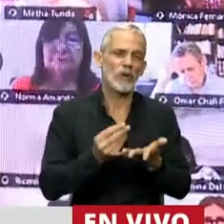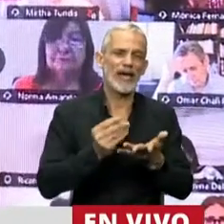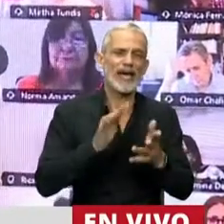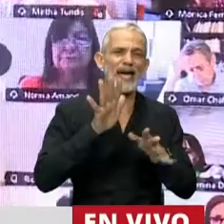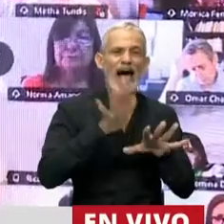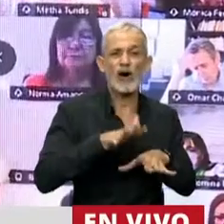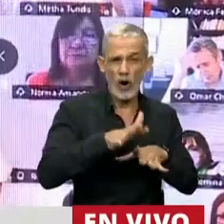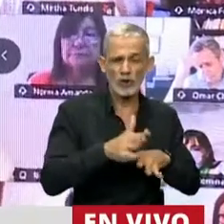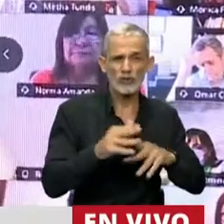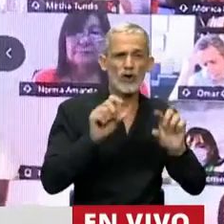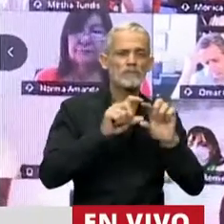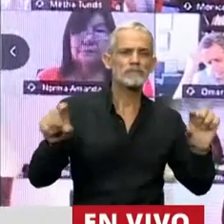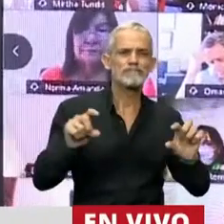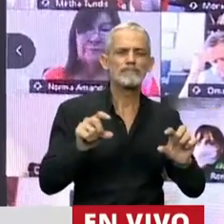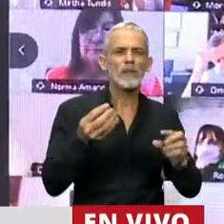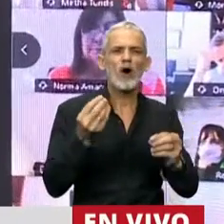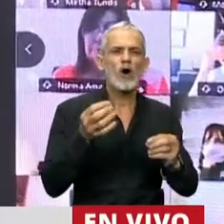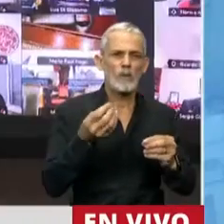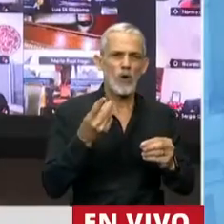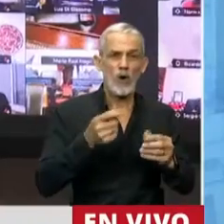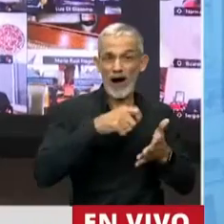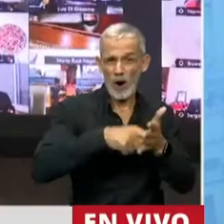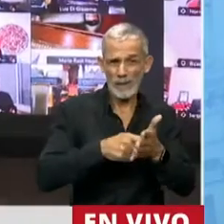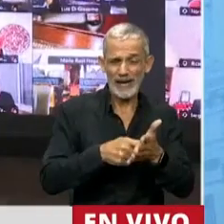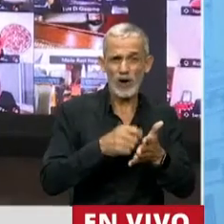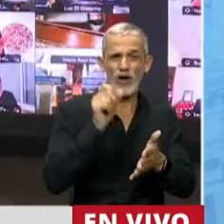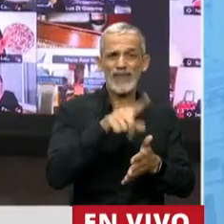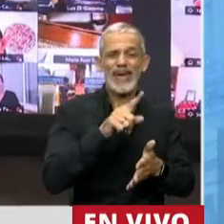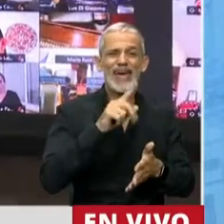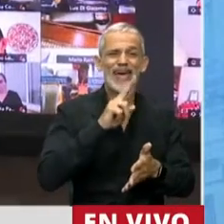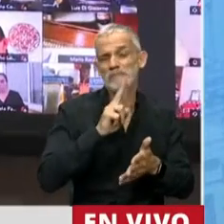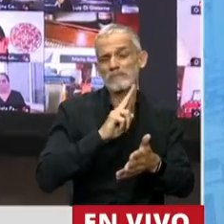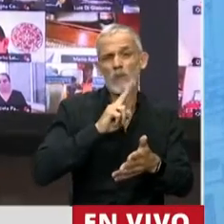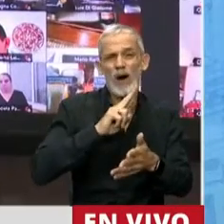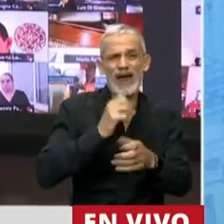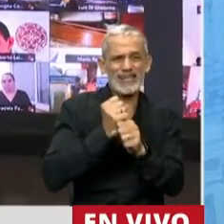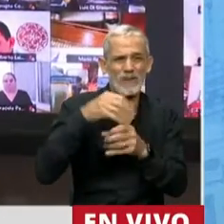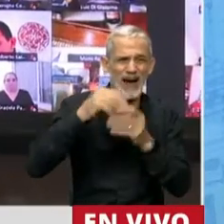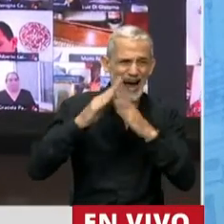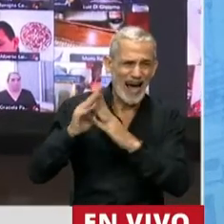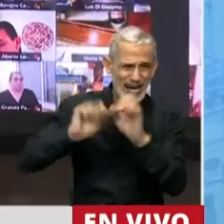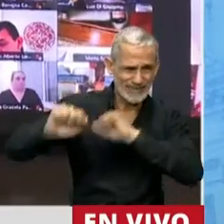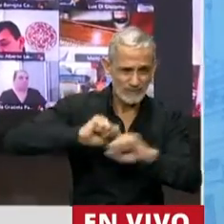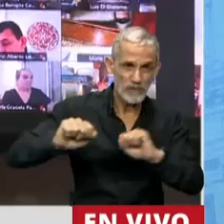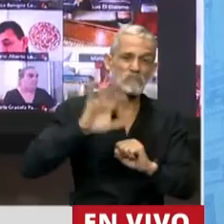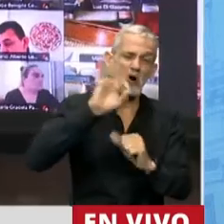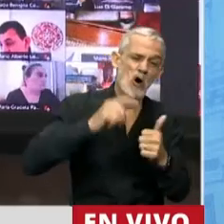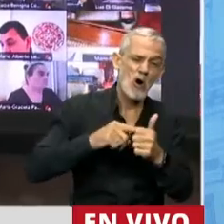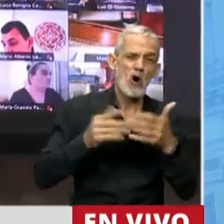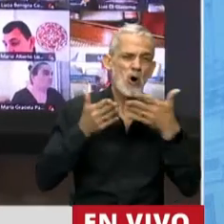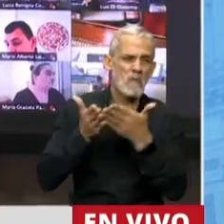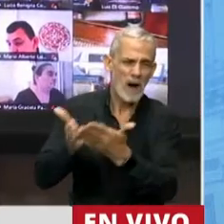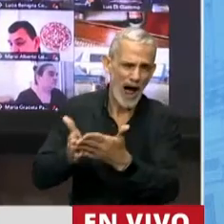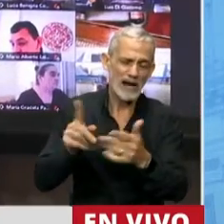vinculada fundamentalmente a los convenios de las trabajadoras domésticas, del sector marino,